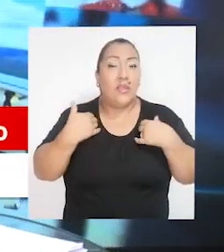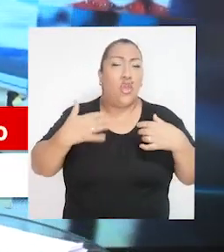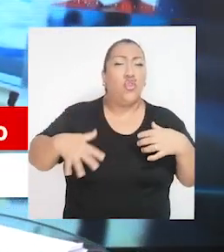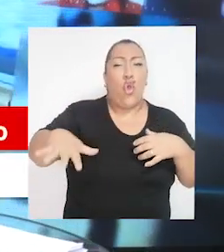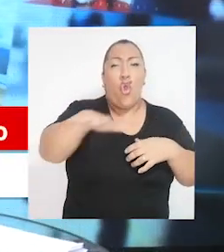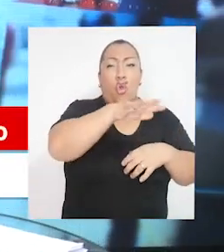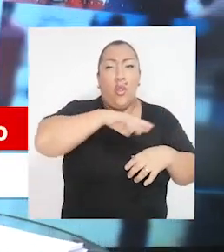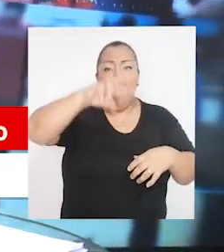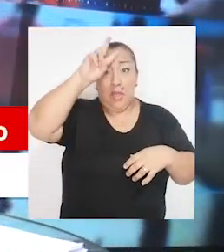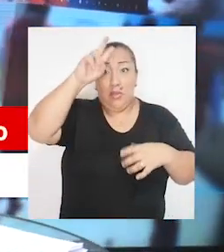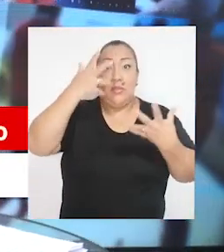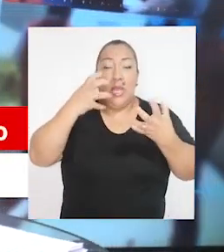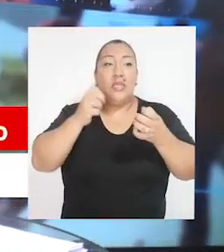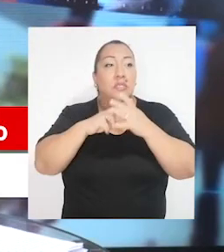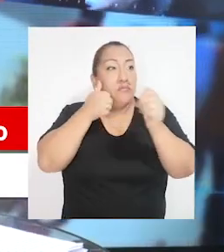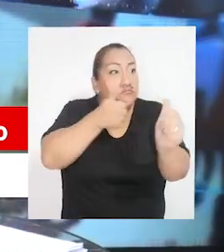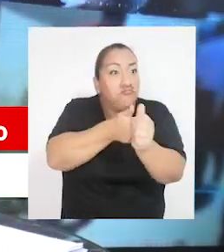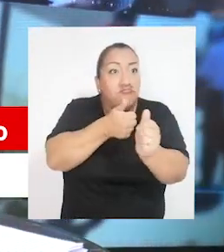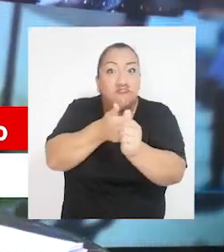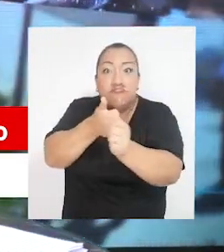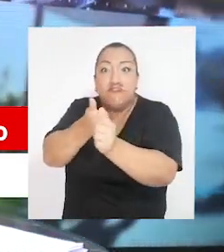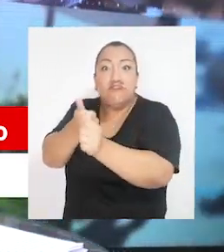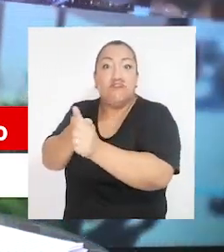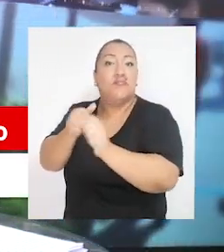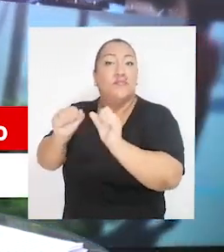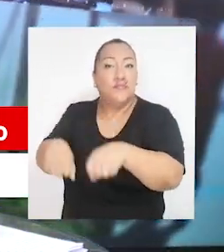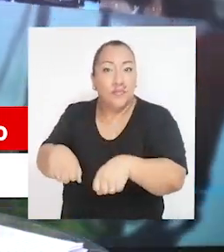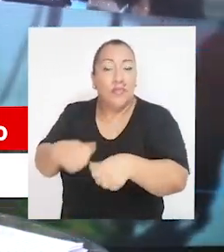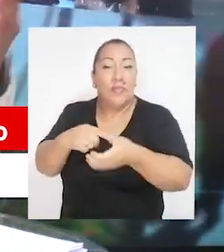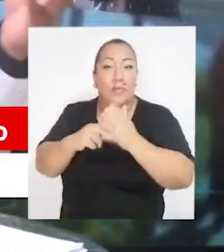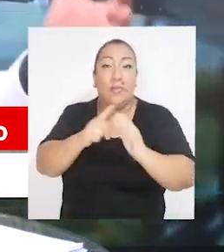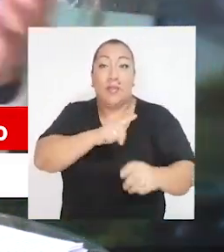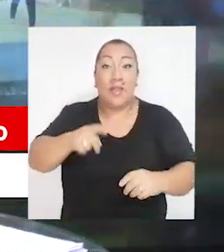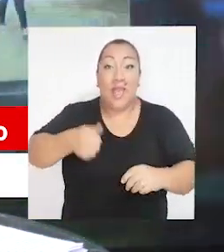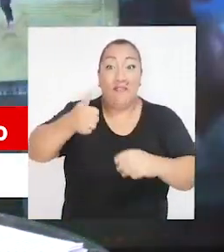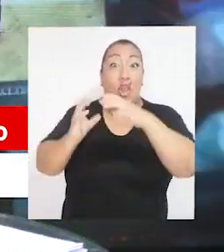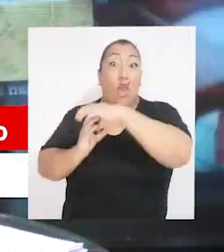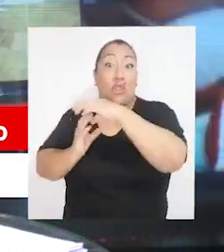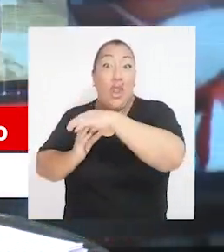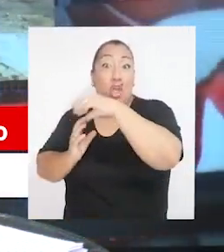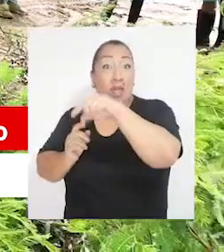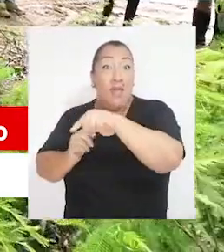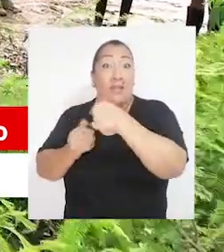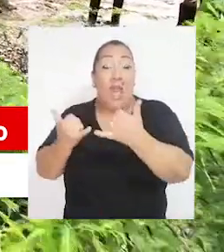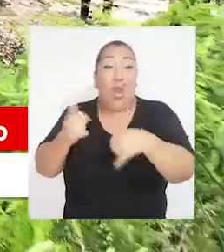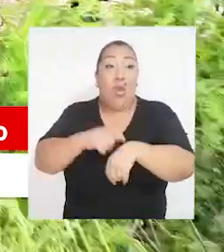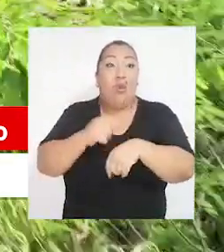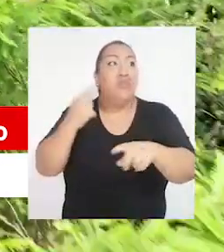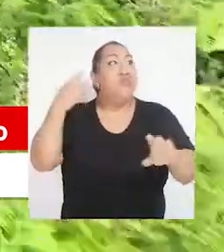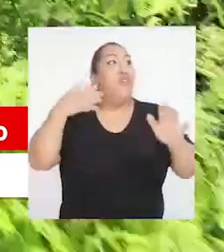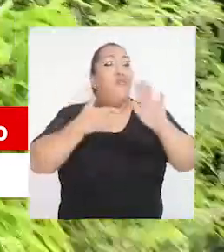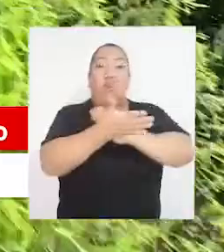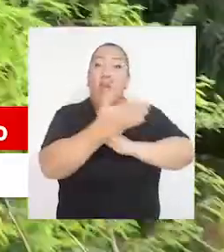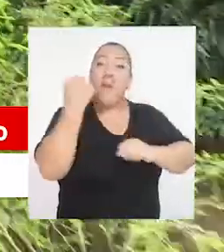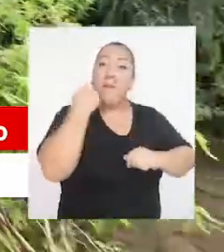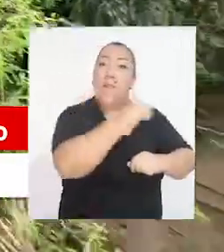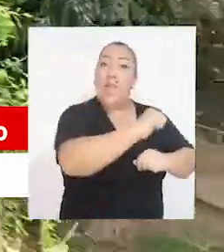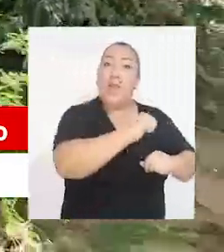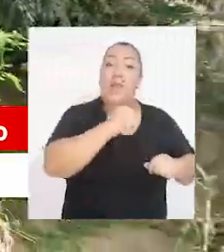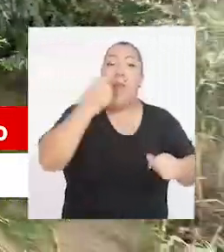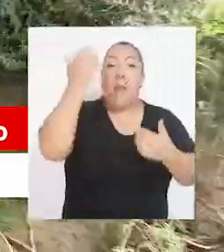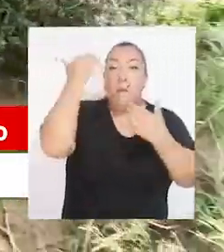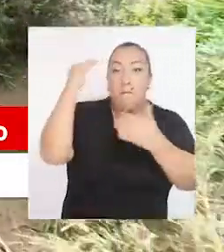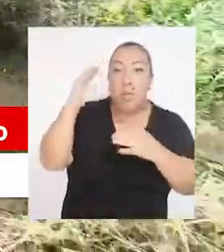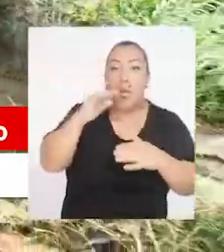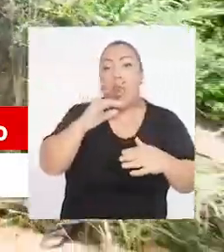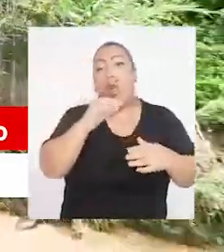realizando a nivel nacional acciones de monitoreo. Tal es así que el Contralor General de la República está en este momento en el norte del